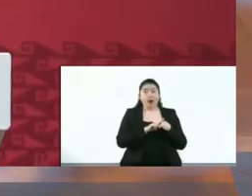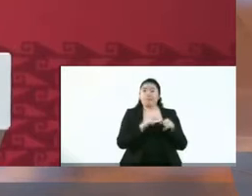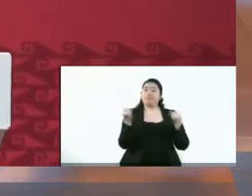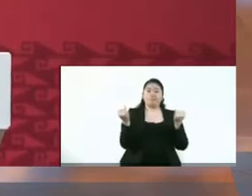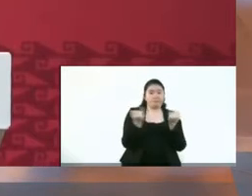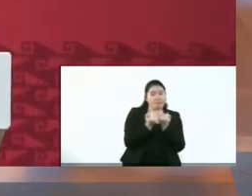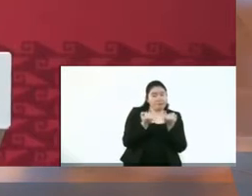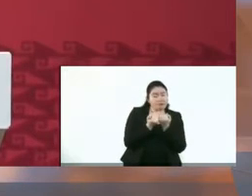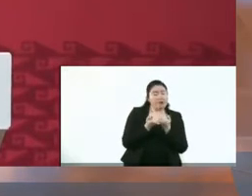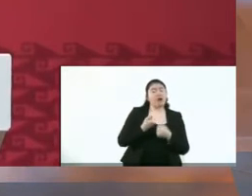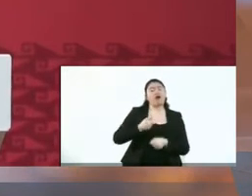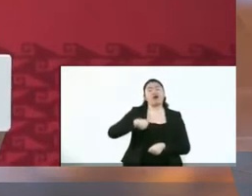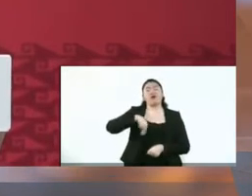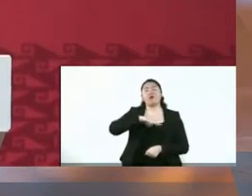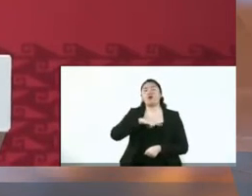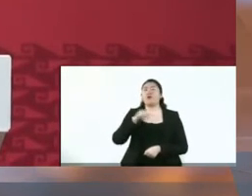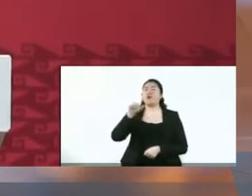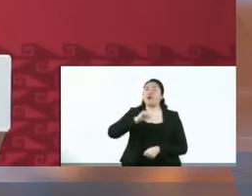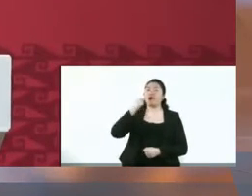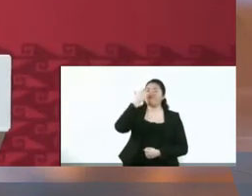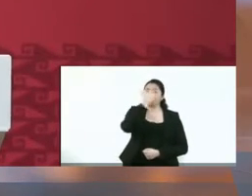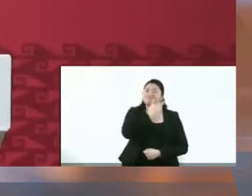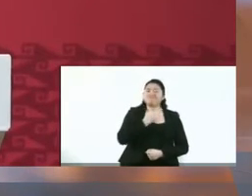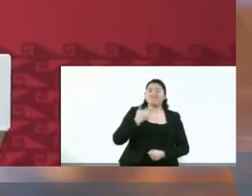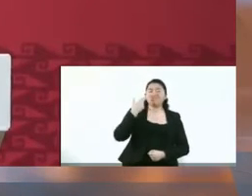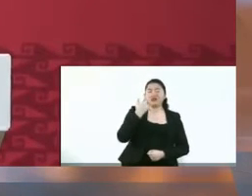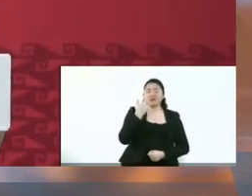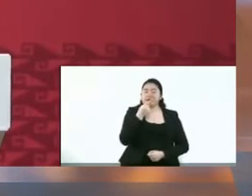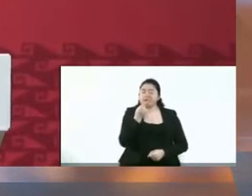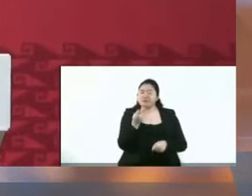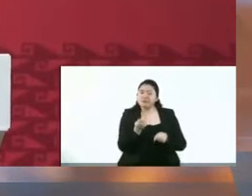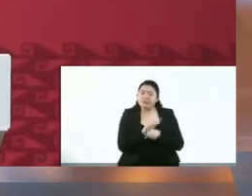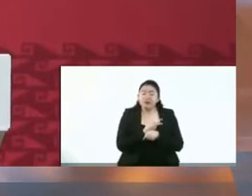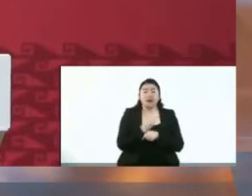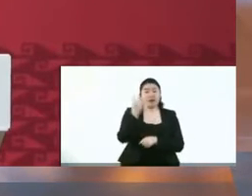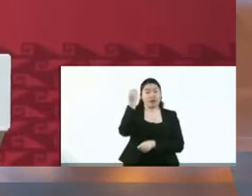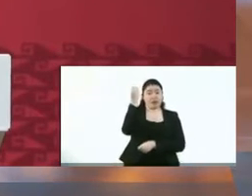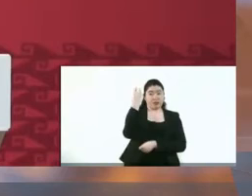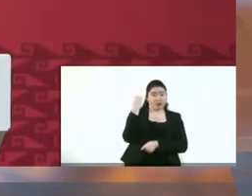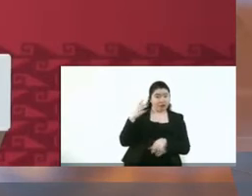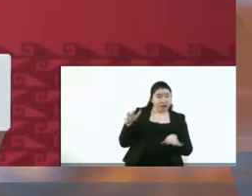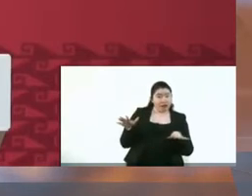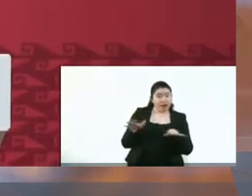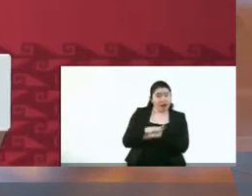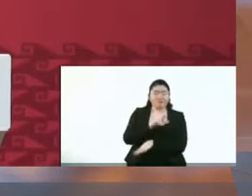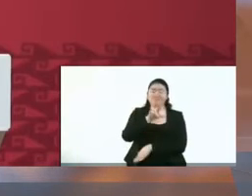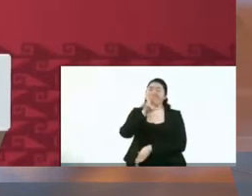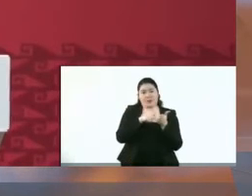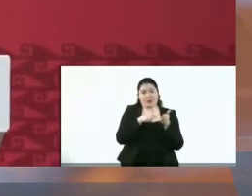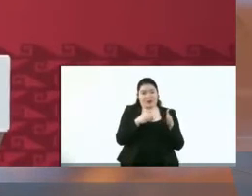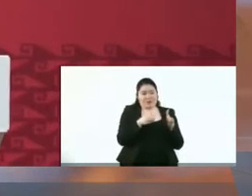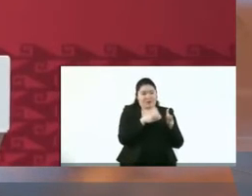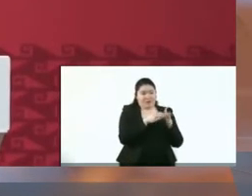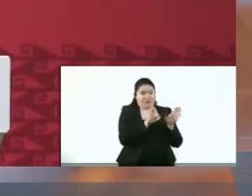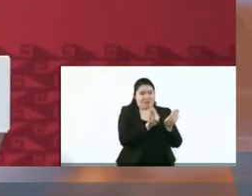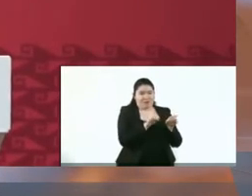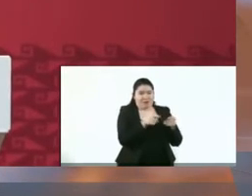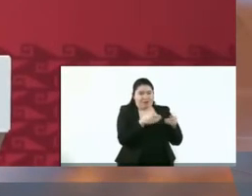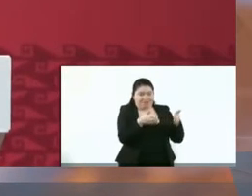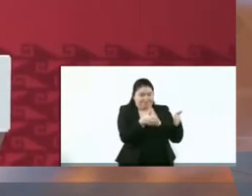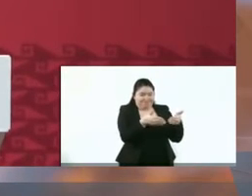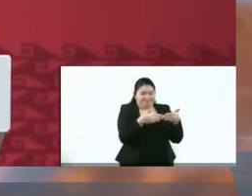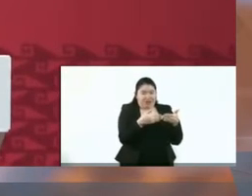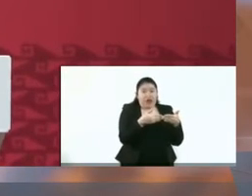Entonces el día de hoy vamos a hacer una revisión, no hay cambio de semáforo ni tampoco pensamos cerrar ninguna actividad económica. Es importante